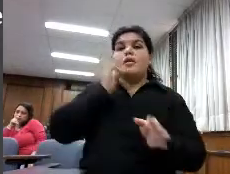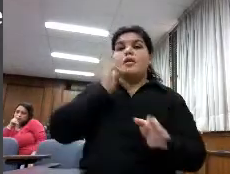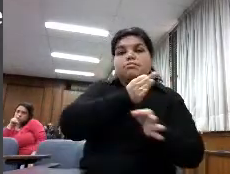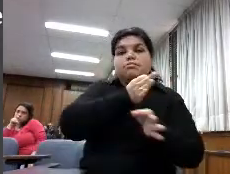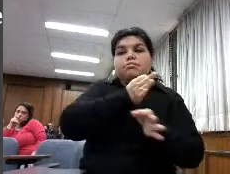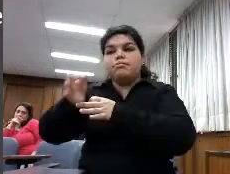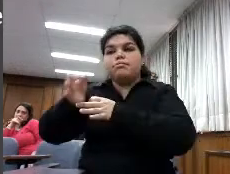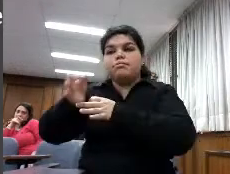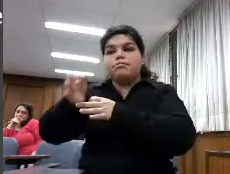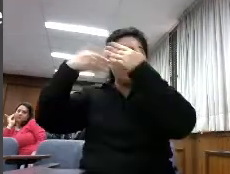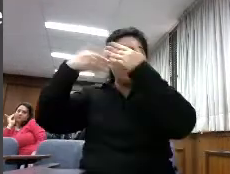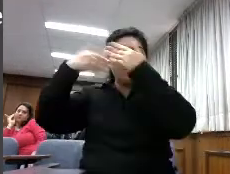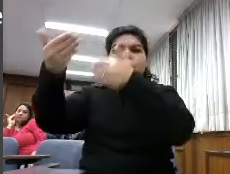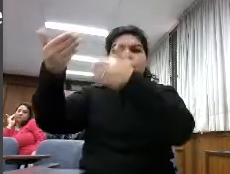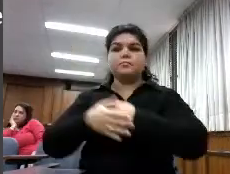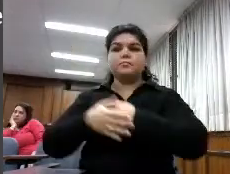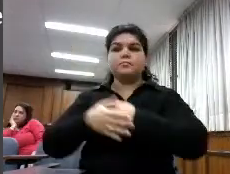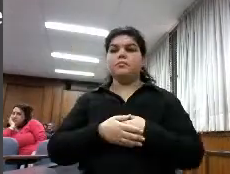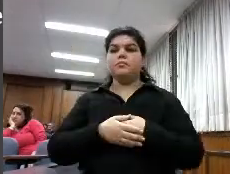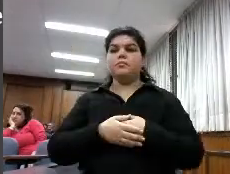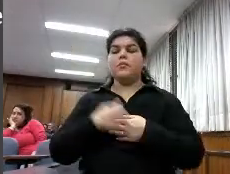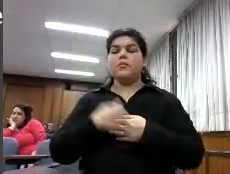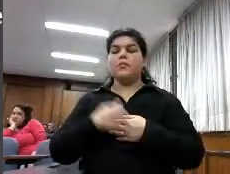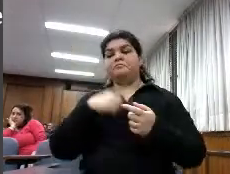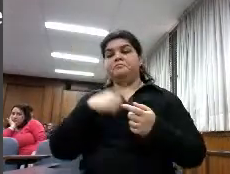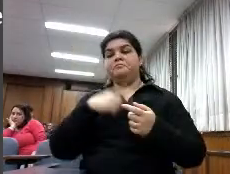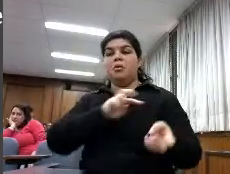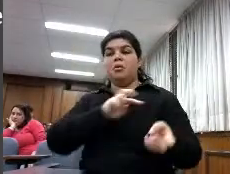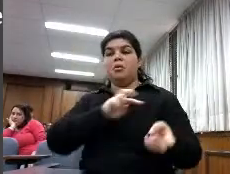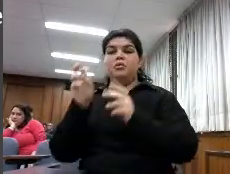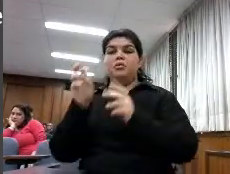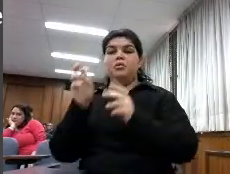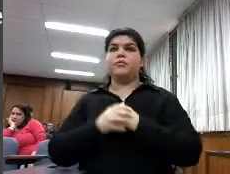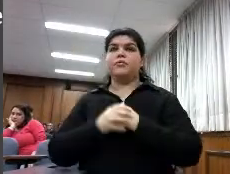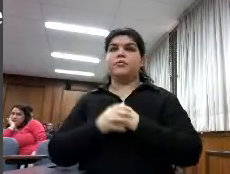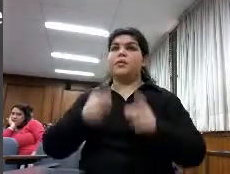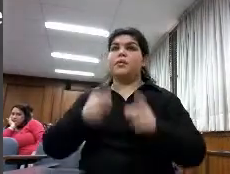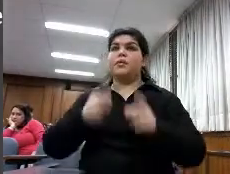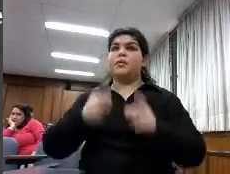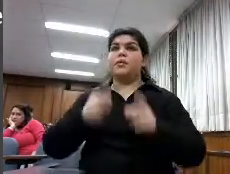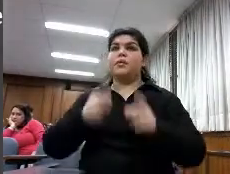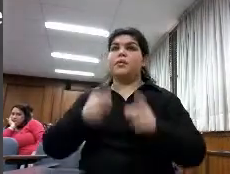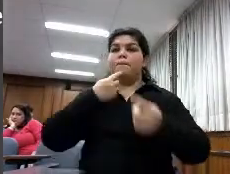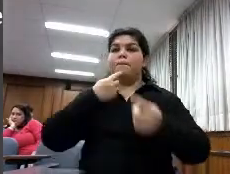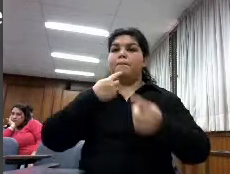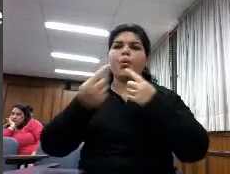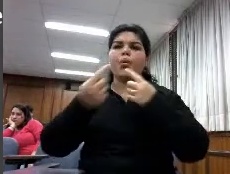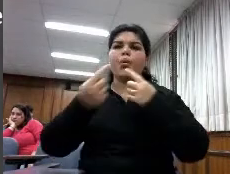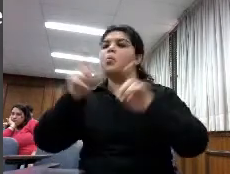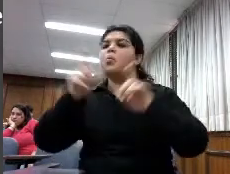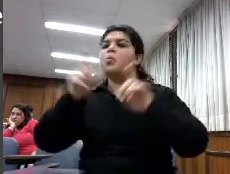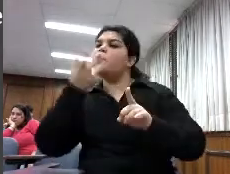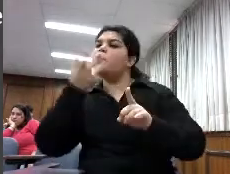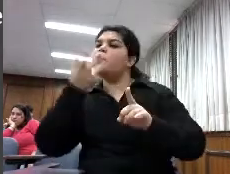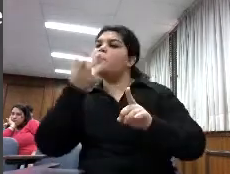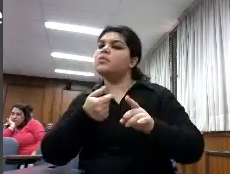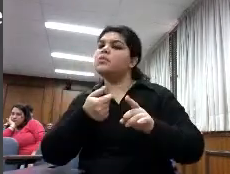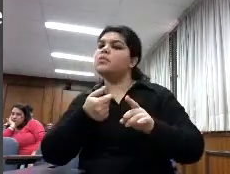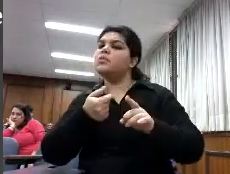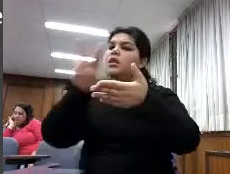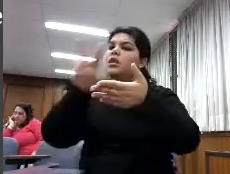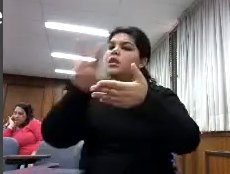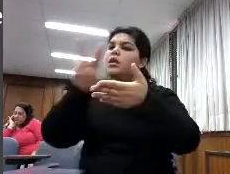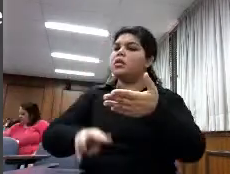otra de las cuestiones preguntábamos ¿cuántos eran lectores digitales o leían digital y cuántos no? un